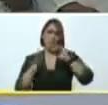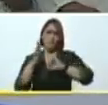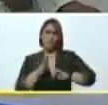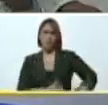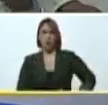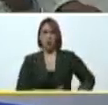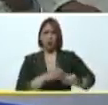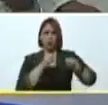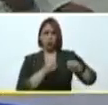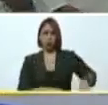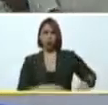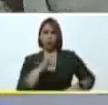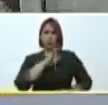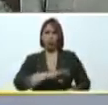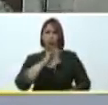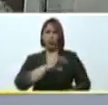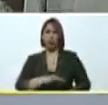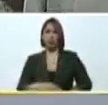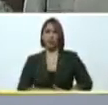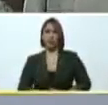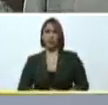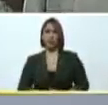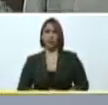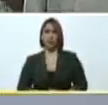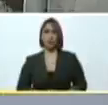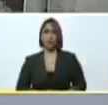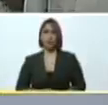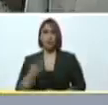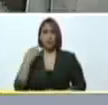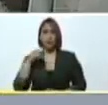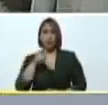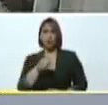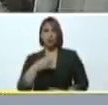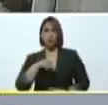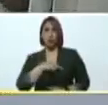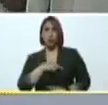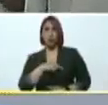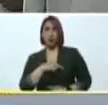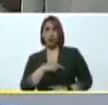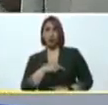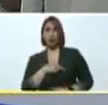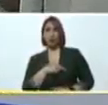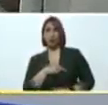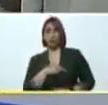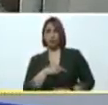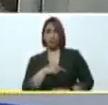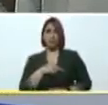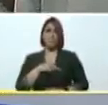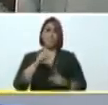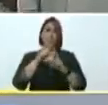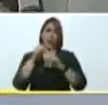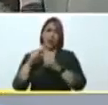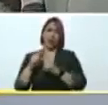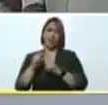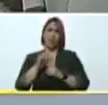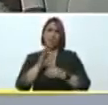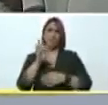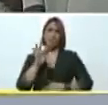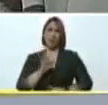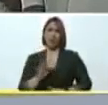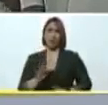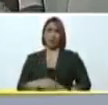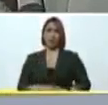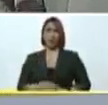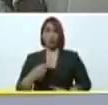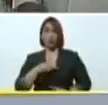orfandad social por eso en nuestra letra fundacional en la constitución colocamos